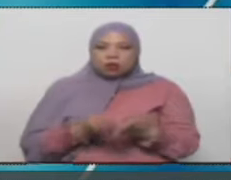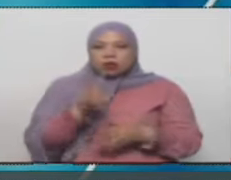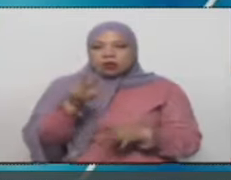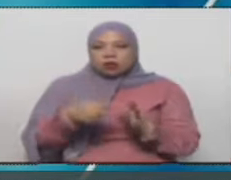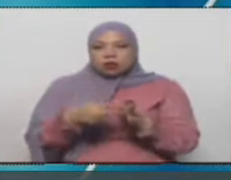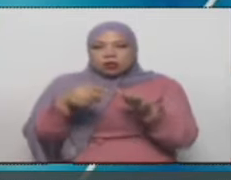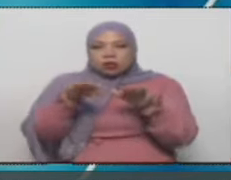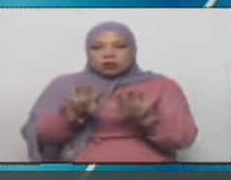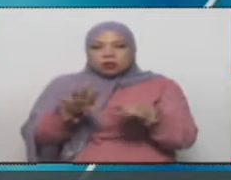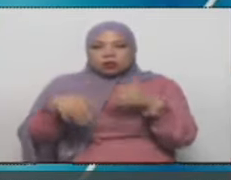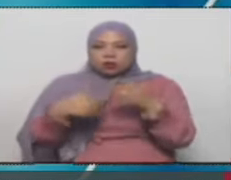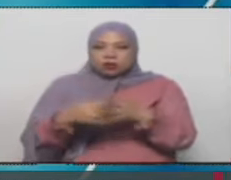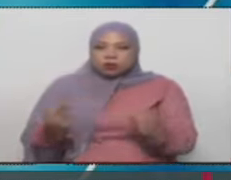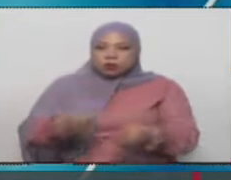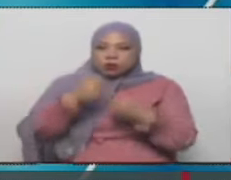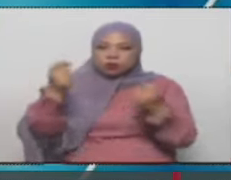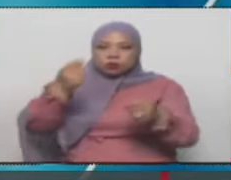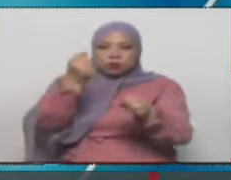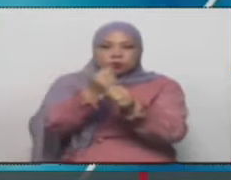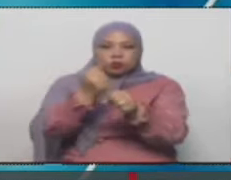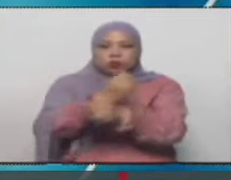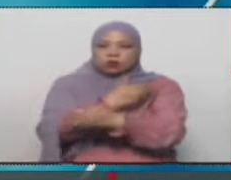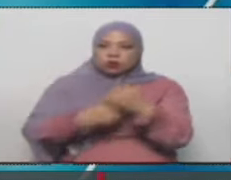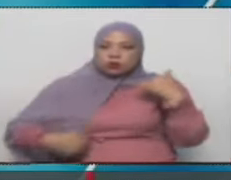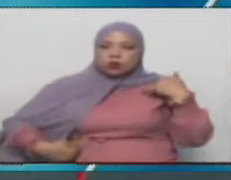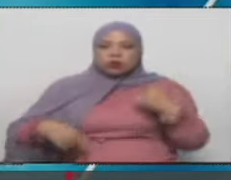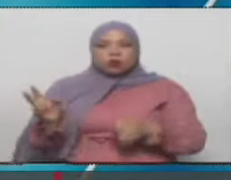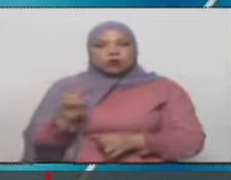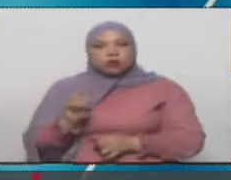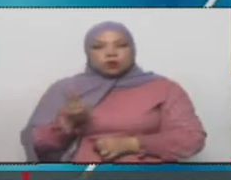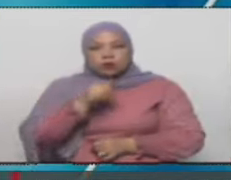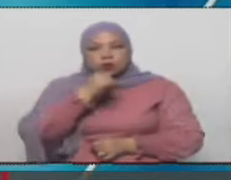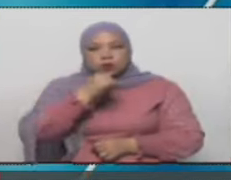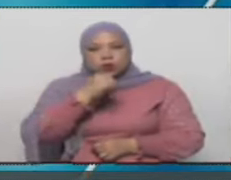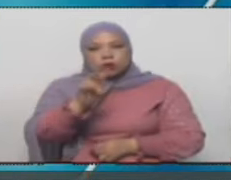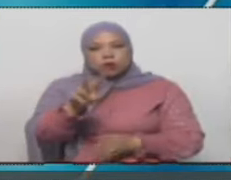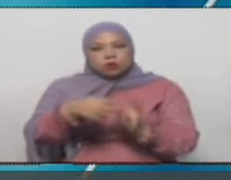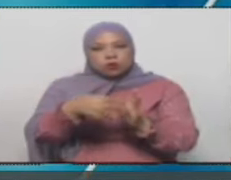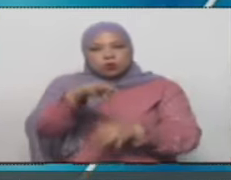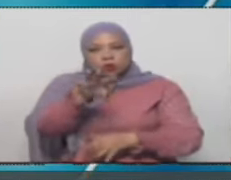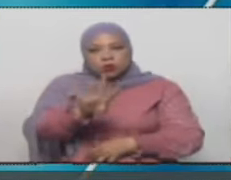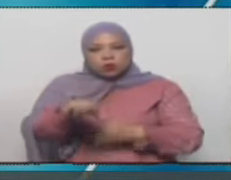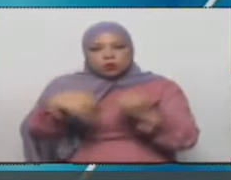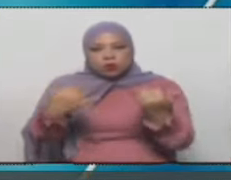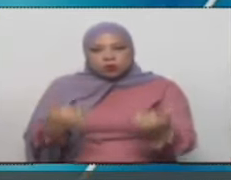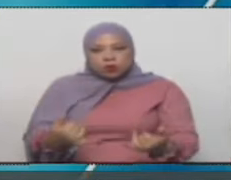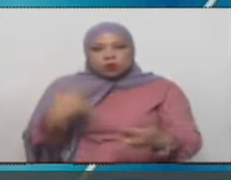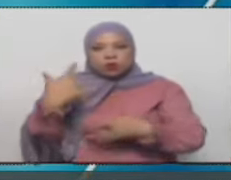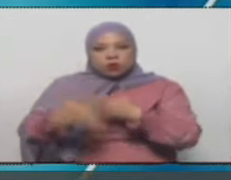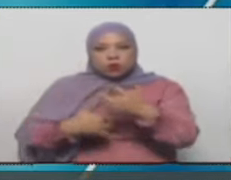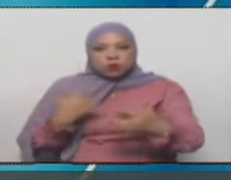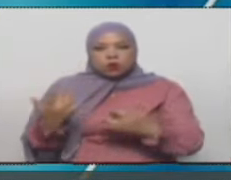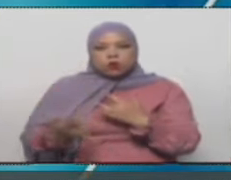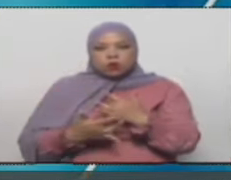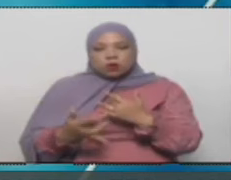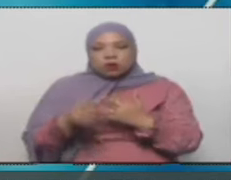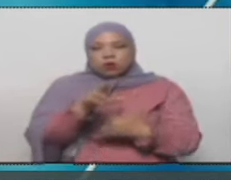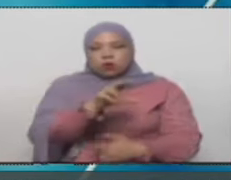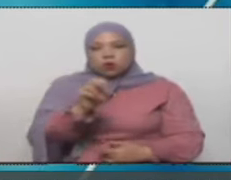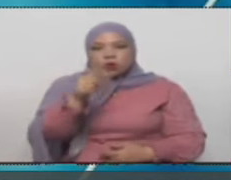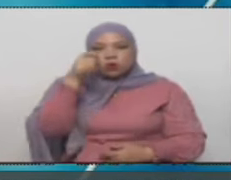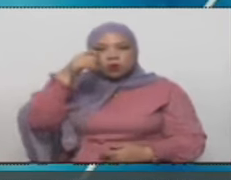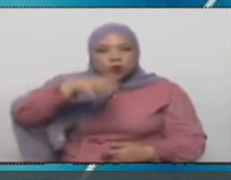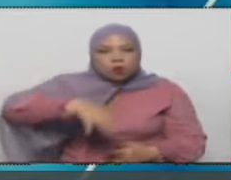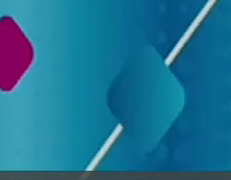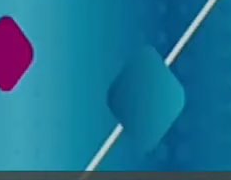recorrí en aquella campaña presidencial al país 2024, donde fui a 200 a 300 pueblos